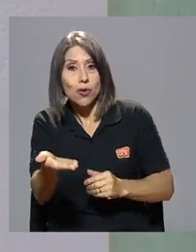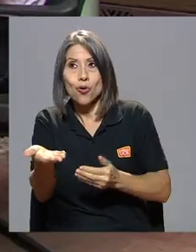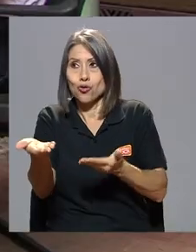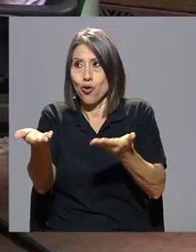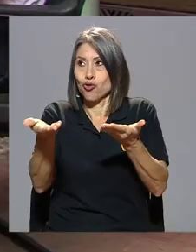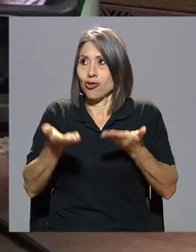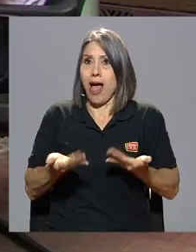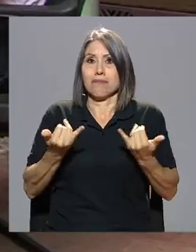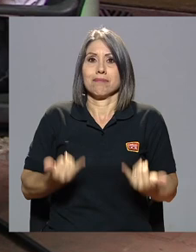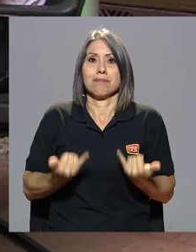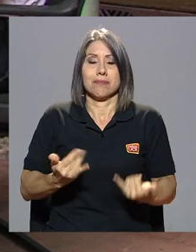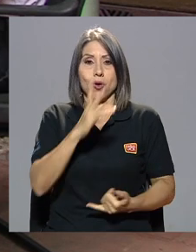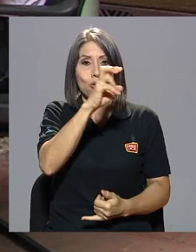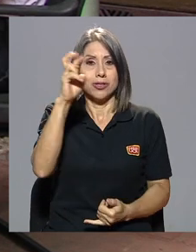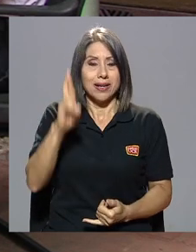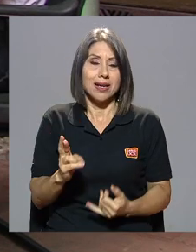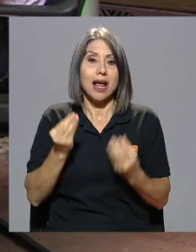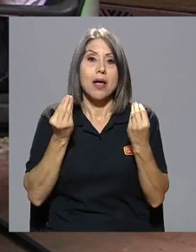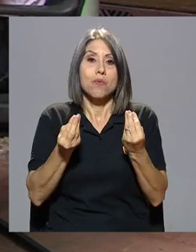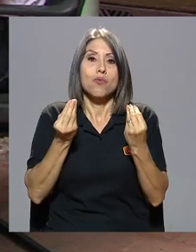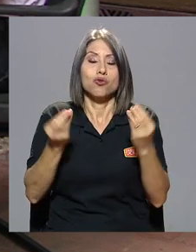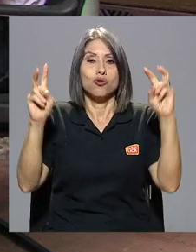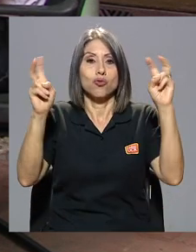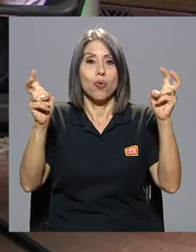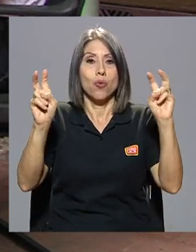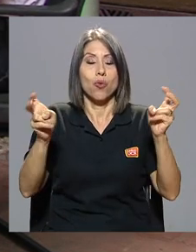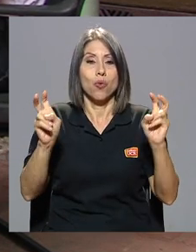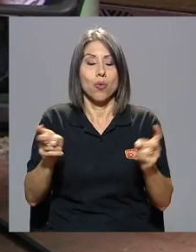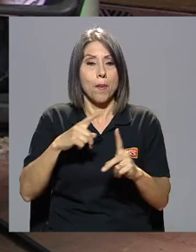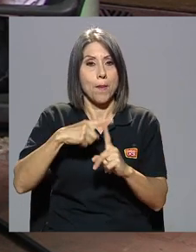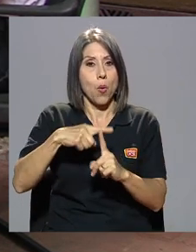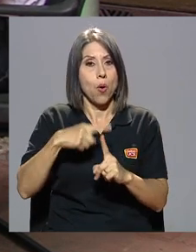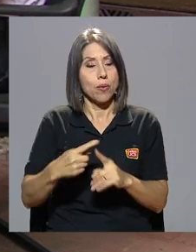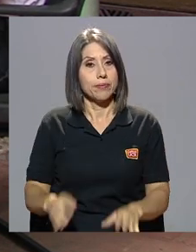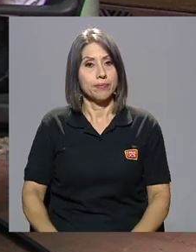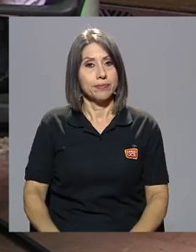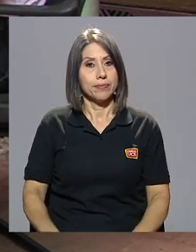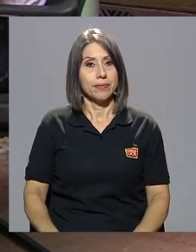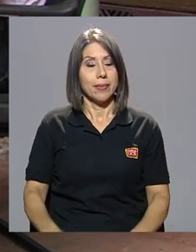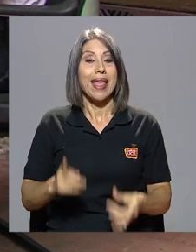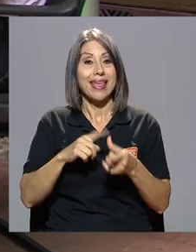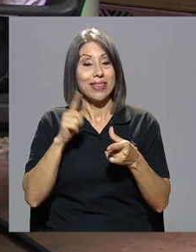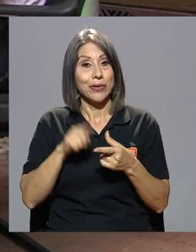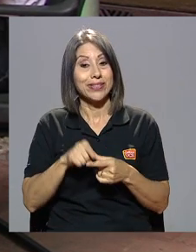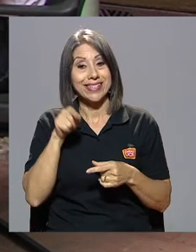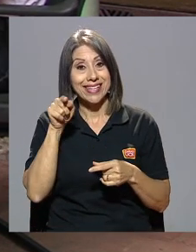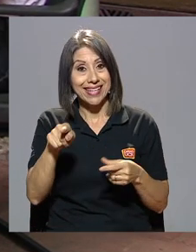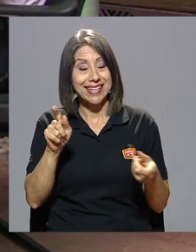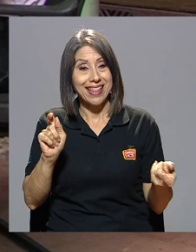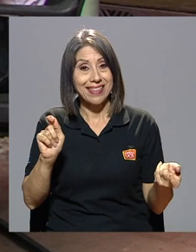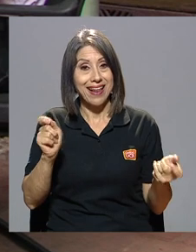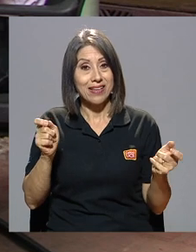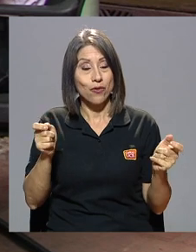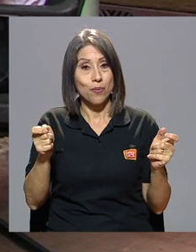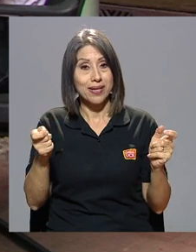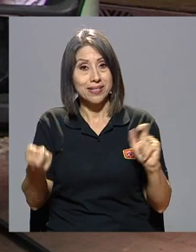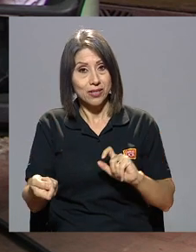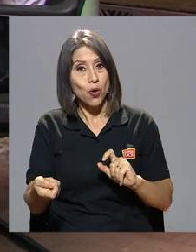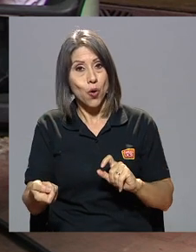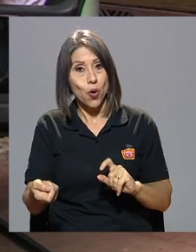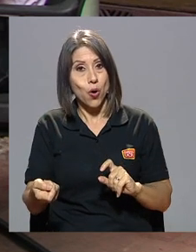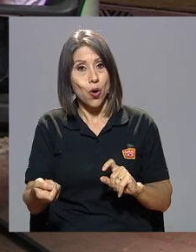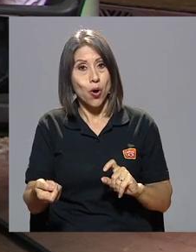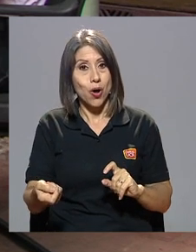nos da la Costa Rica actual en muchos de los aspectos positivos entonces esta transformación